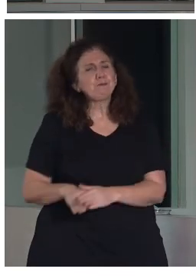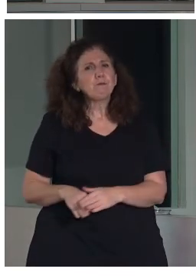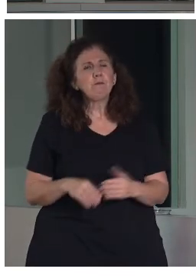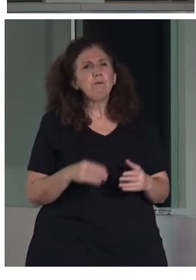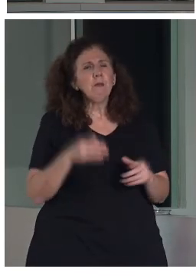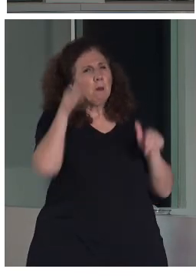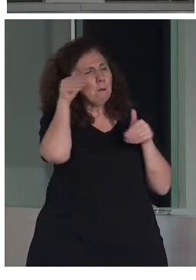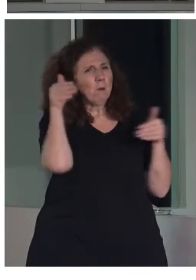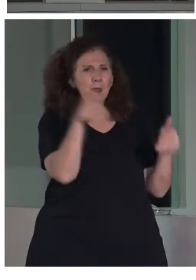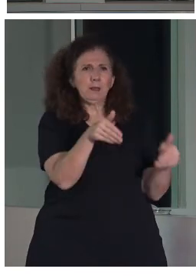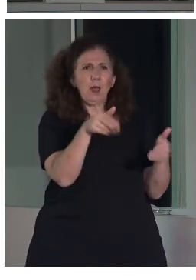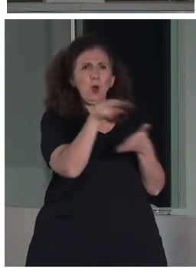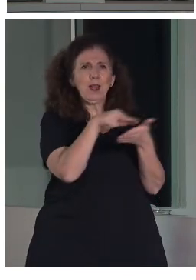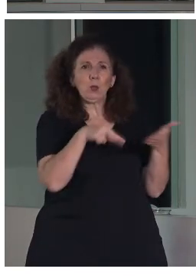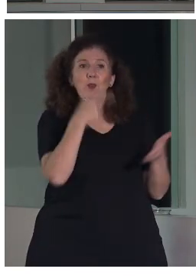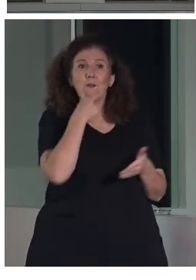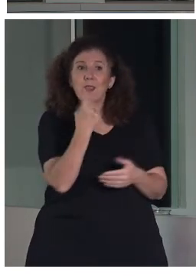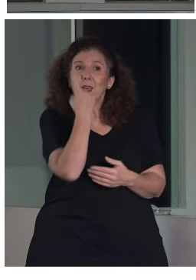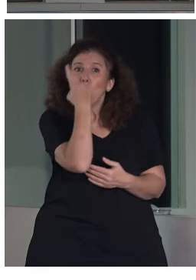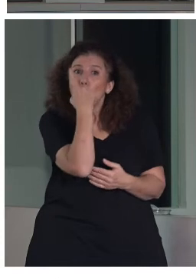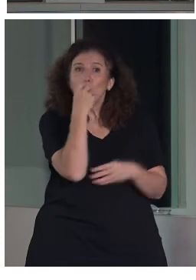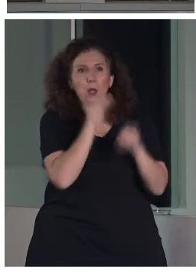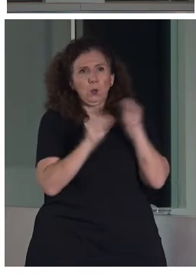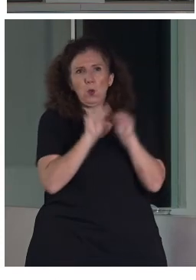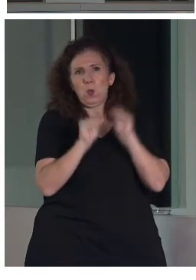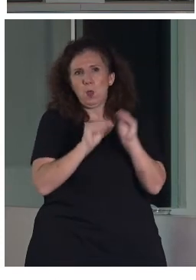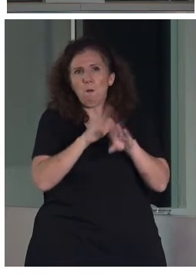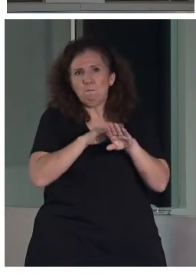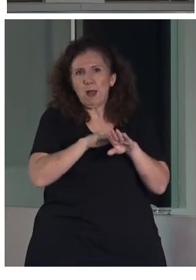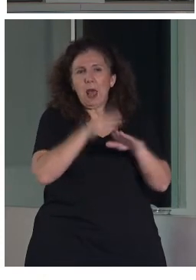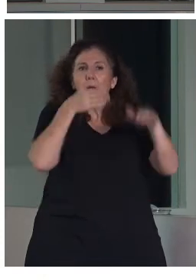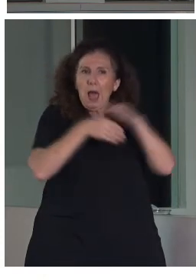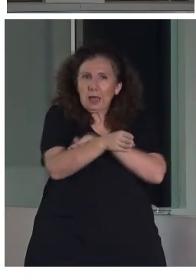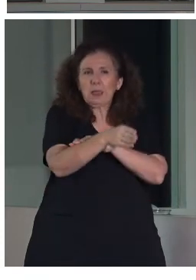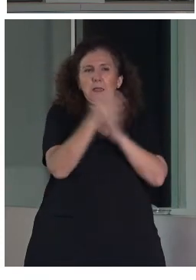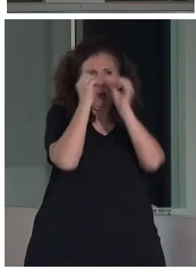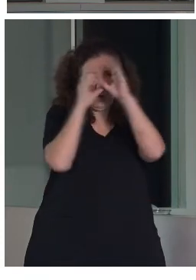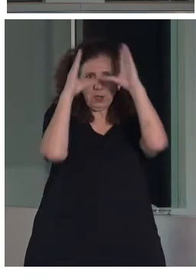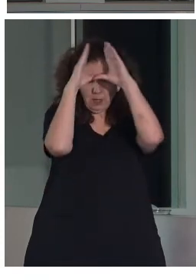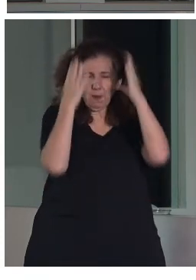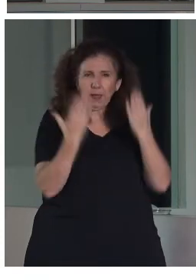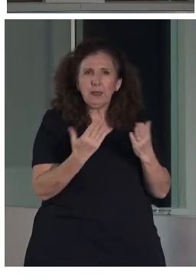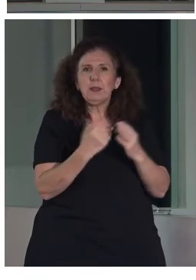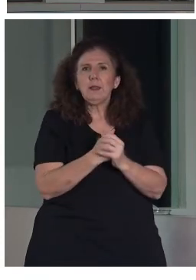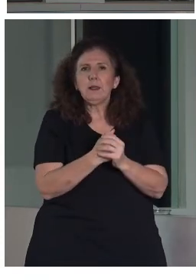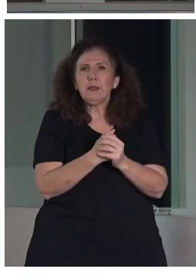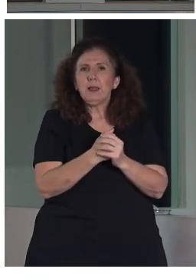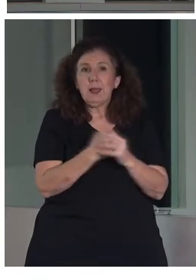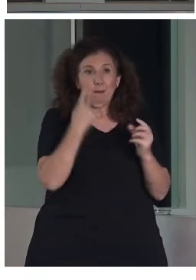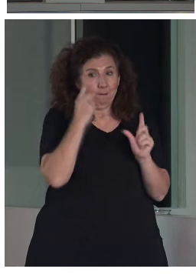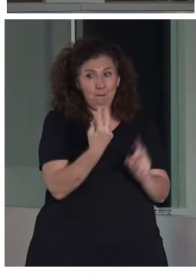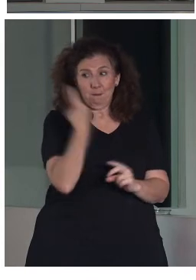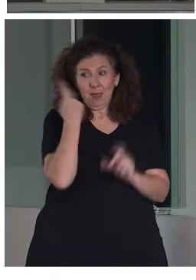lectura fácil, como una de las soluciones que tenemos para la accesibilidad cognitiva, en esta